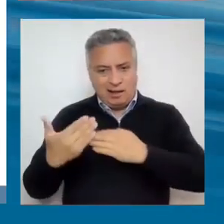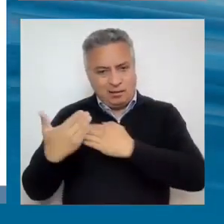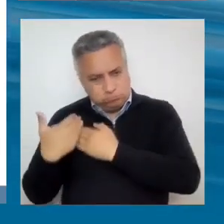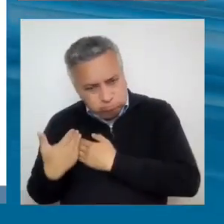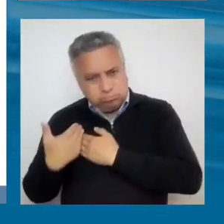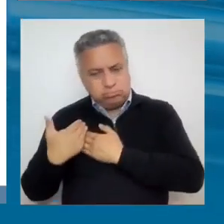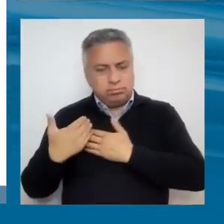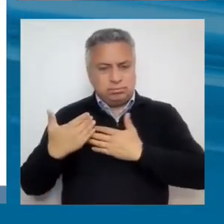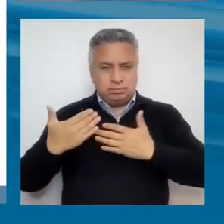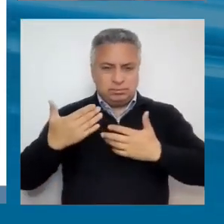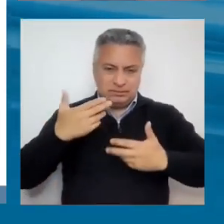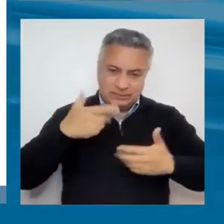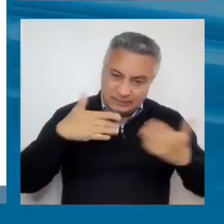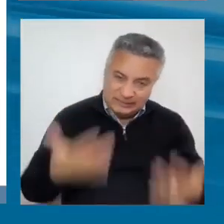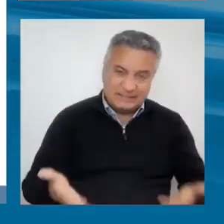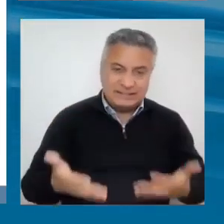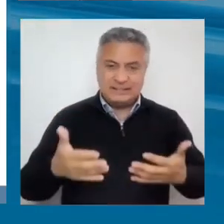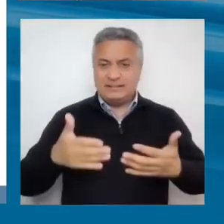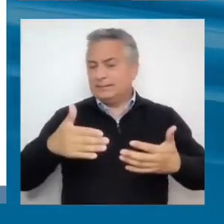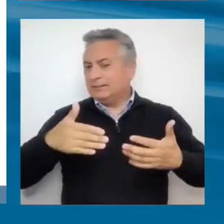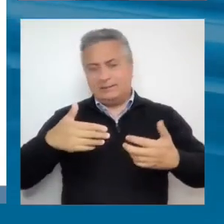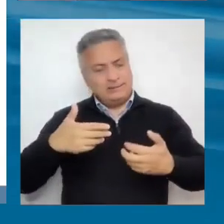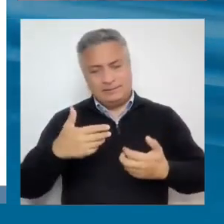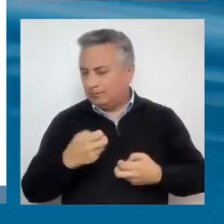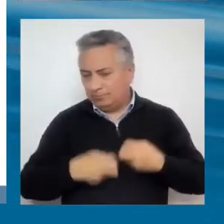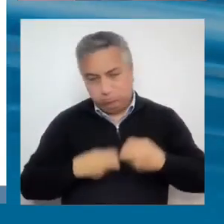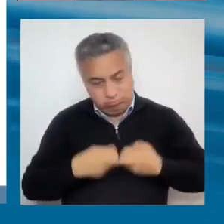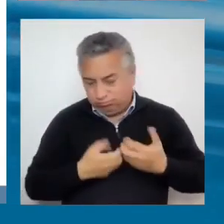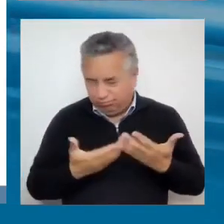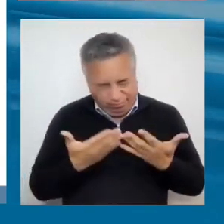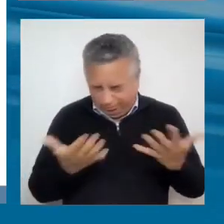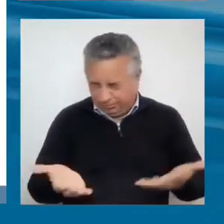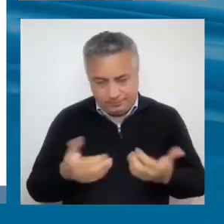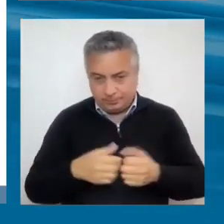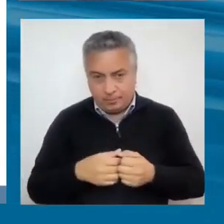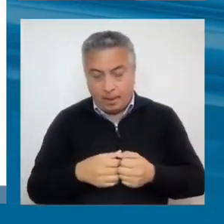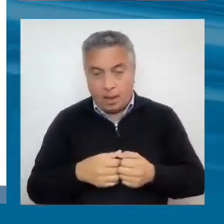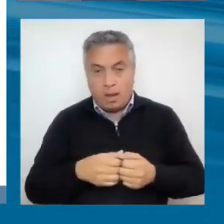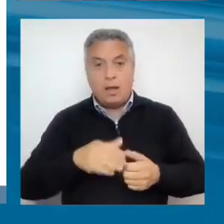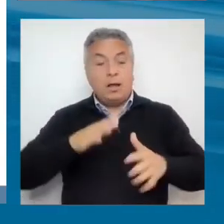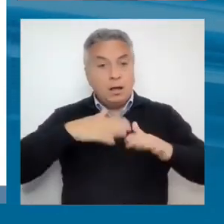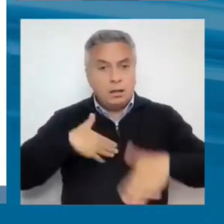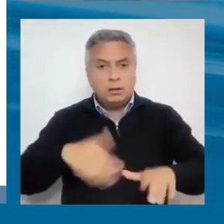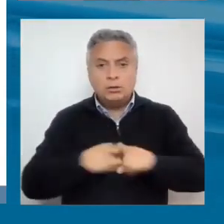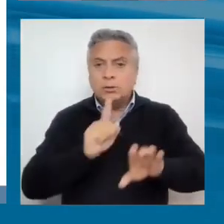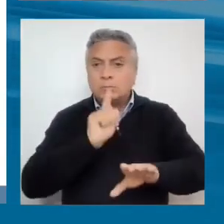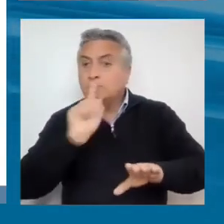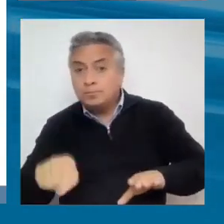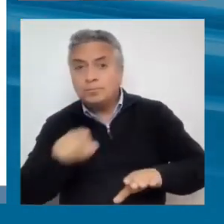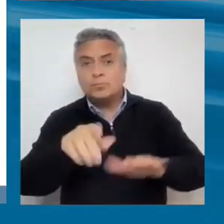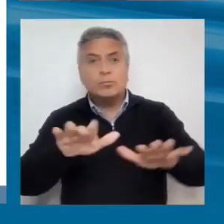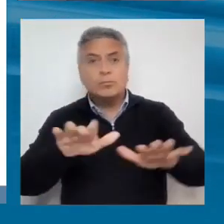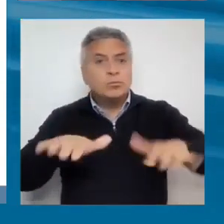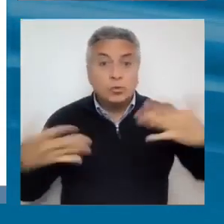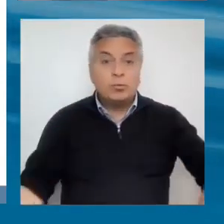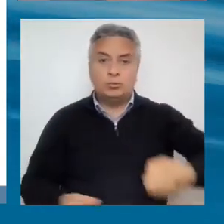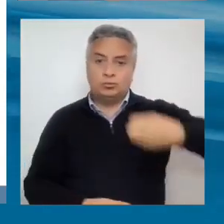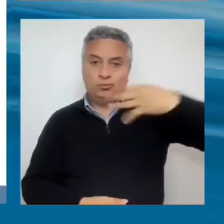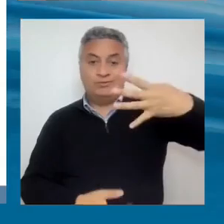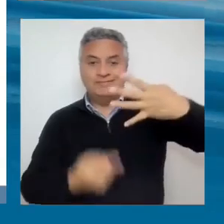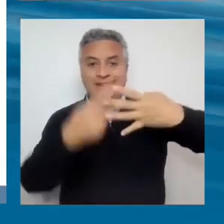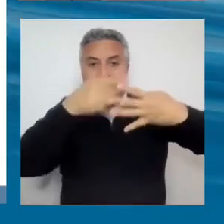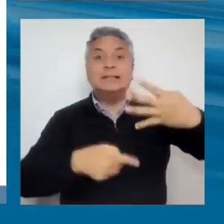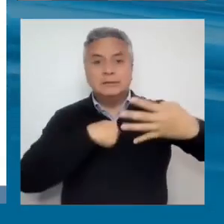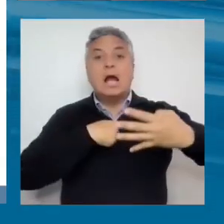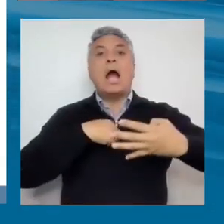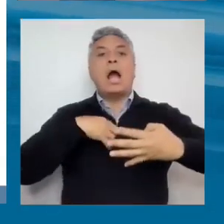es una manera de ver, una mirada, en donde aterrizamos la respuesta a los cómos en cuatro temas. Lo aterrizamos en la gobernanza. ¿Qué